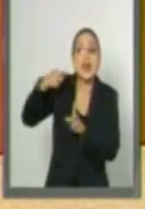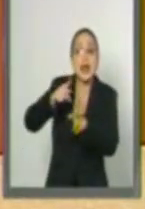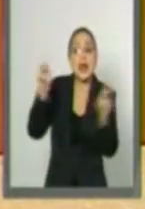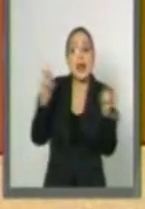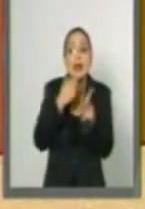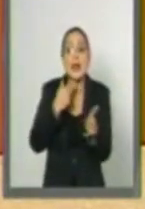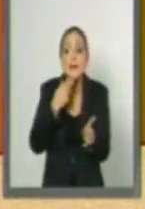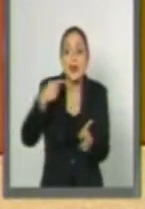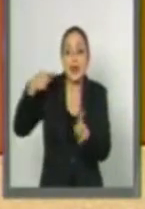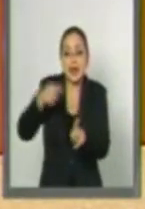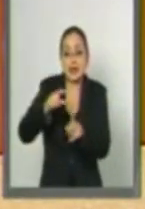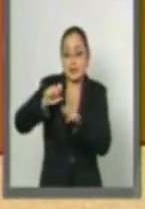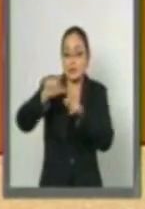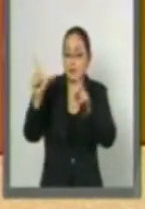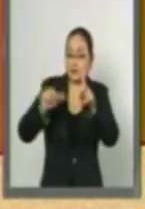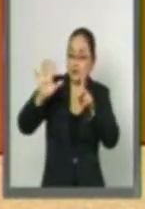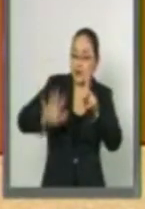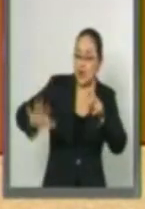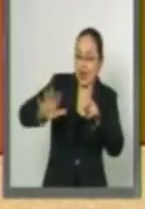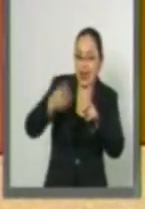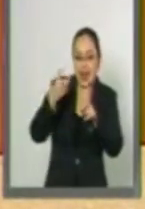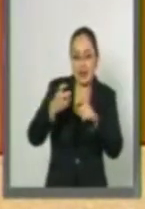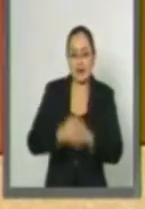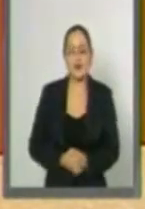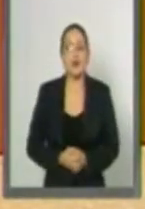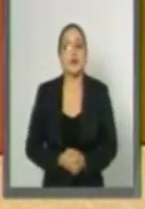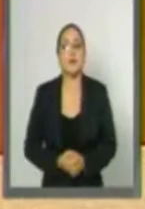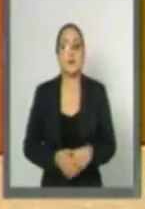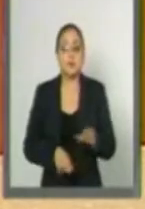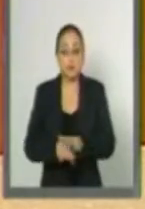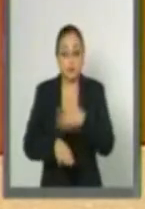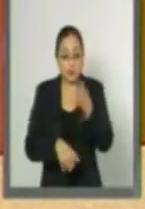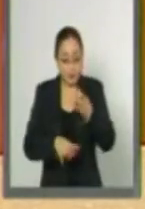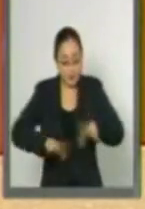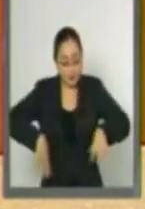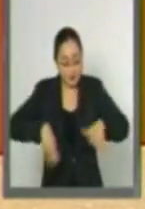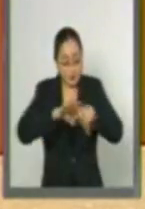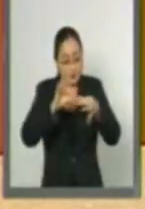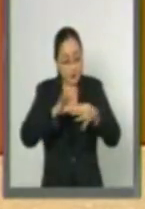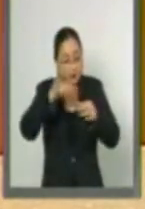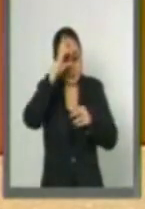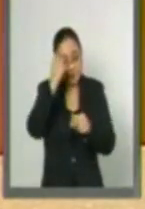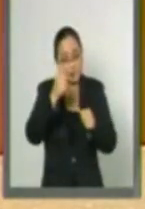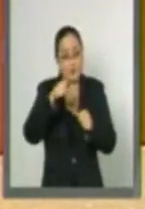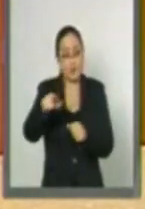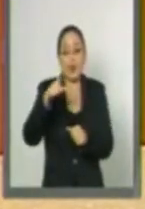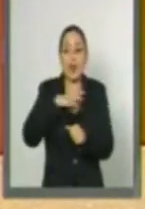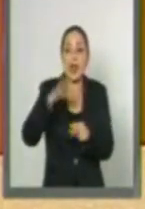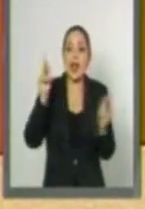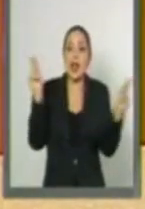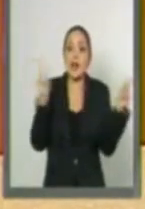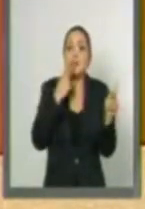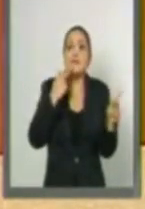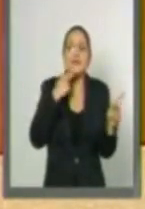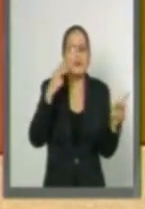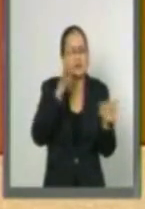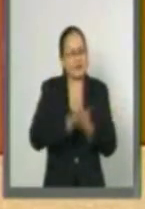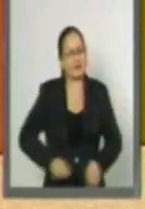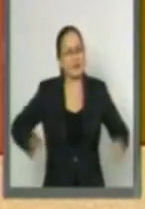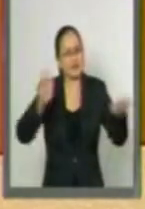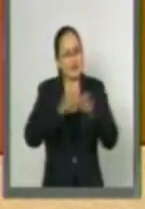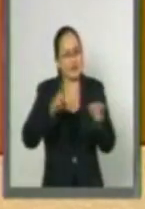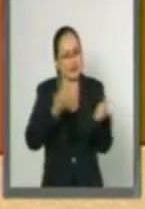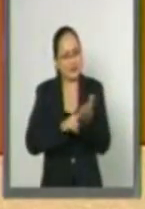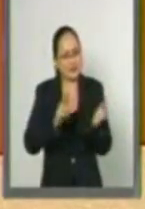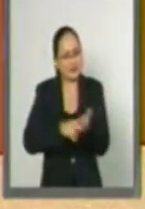en el sureste de nuestro país. Aunado al anterior, las abejas juegan un papel vital en el mantenimiento de los